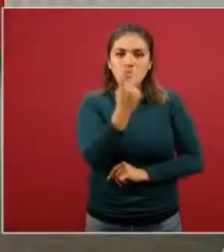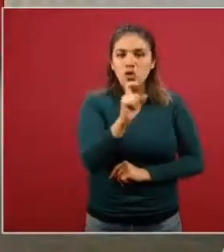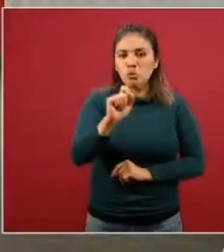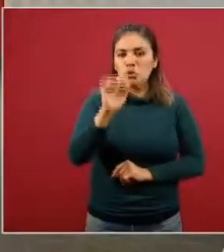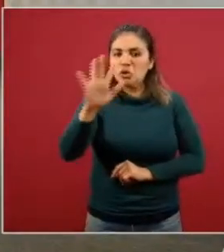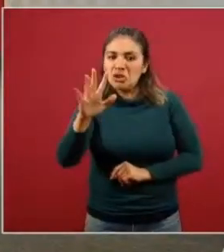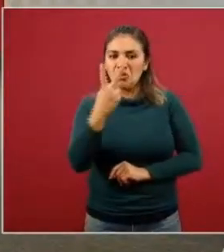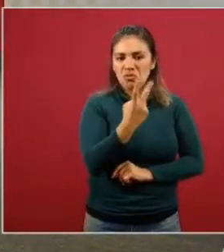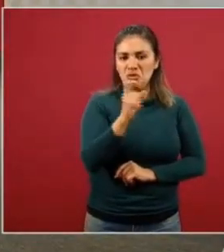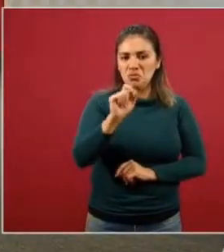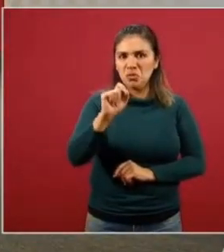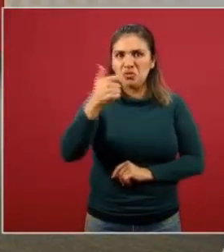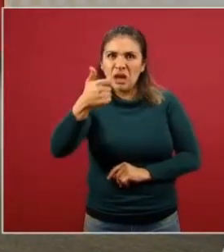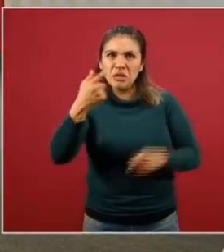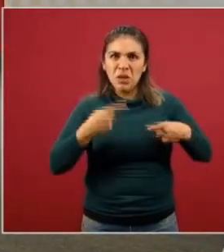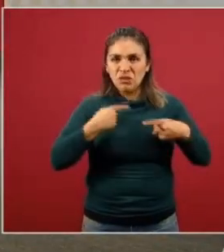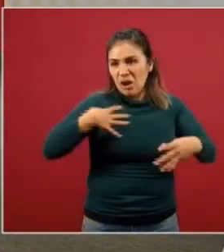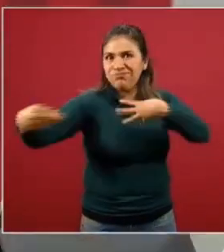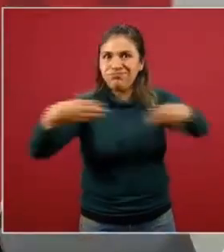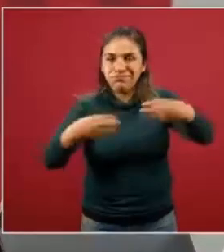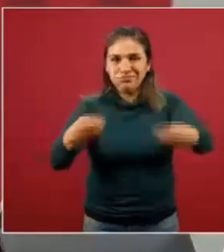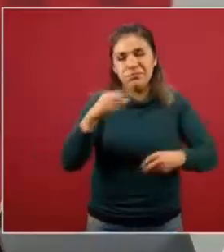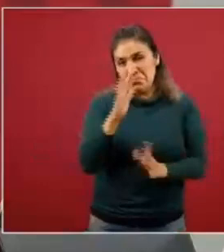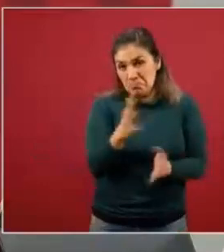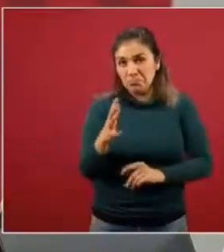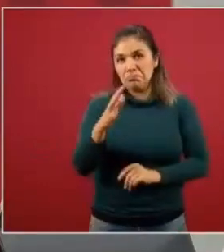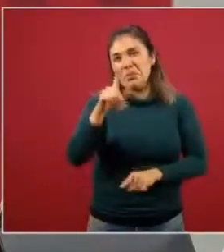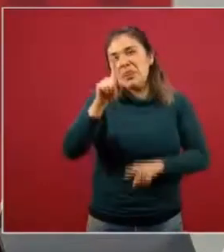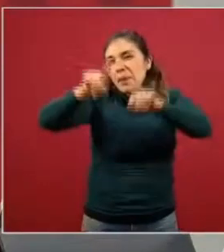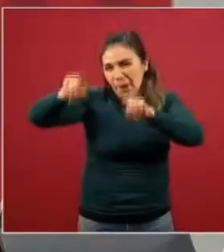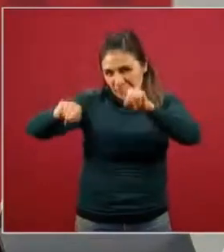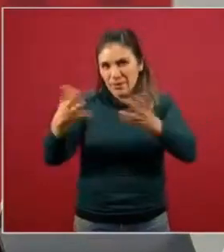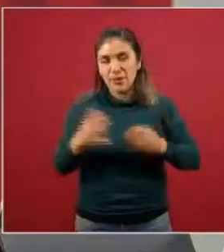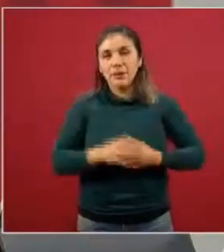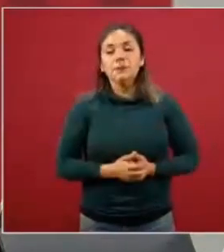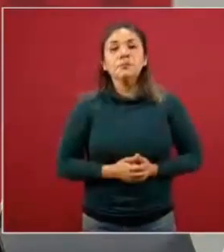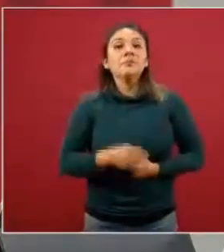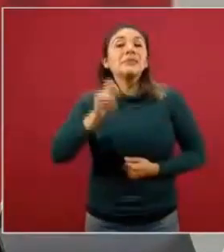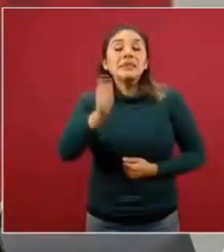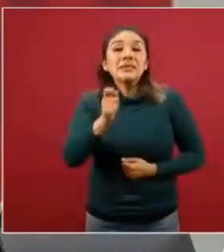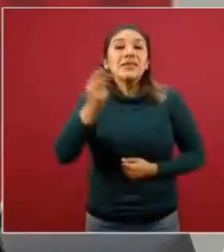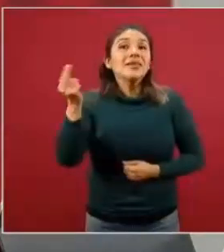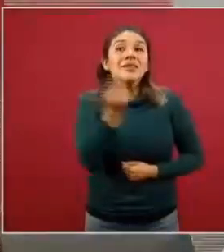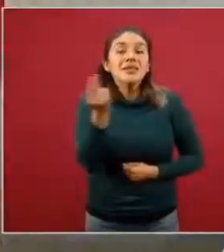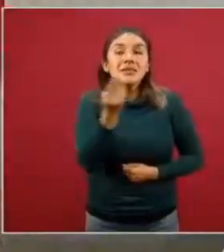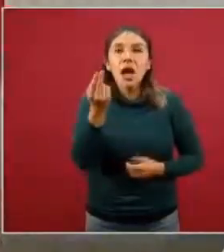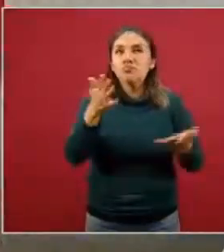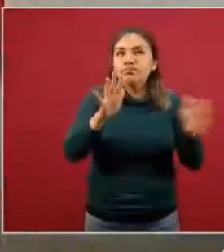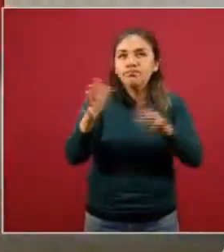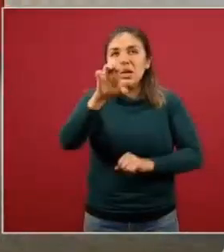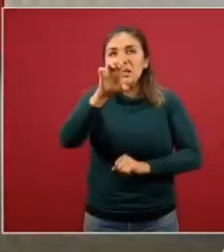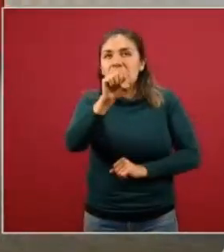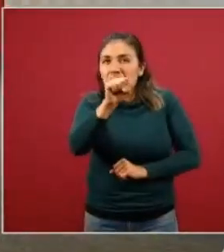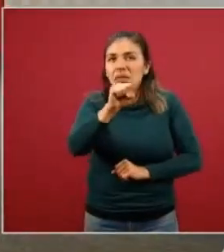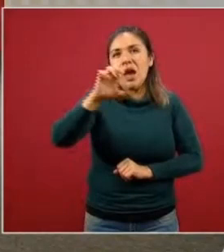.5 a 2.6 o 7, según distintas estimaciones, se necesita aproximadamente 60 al